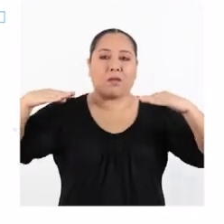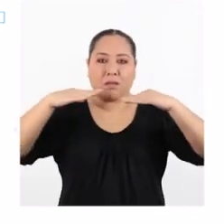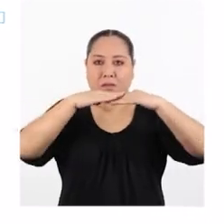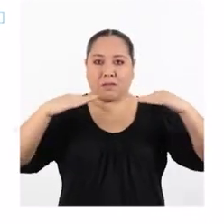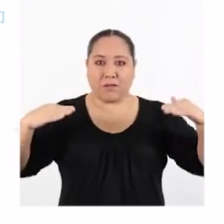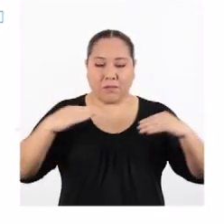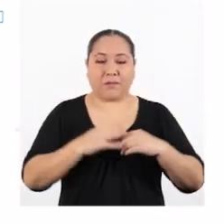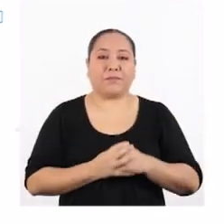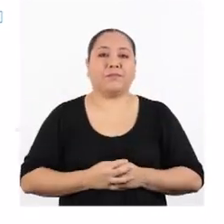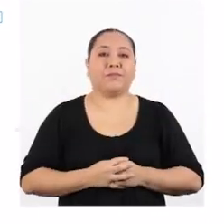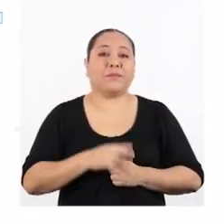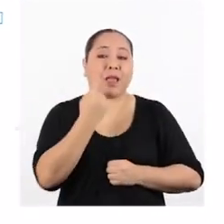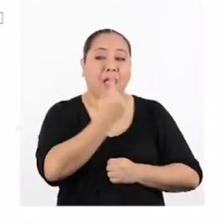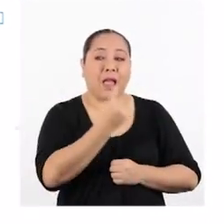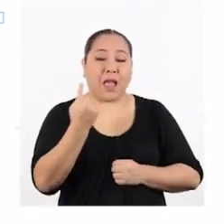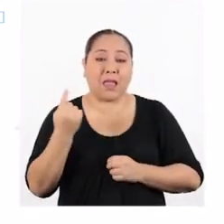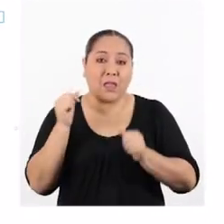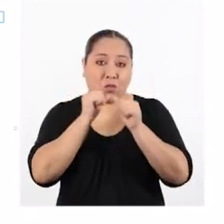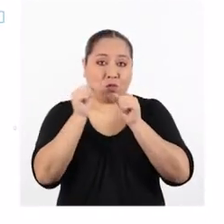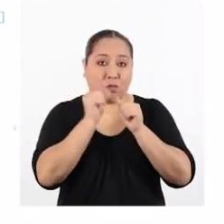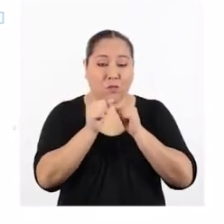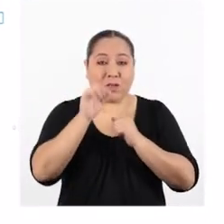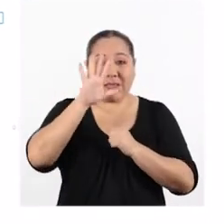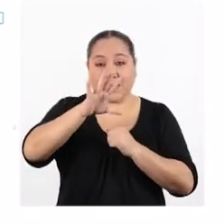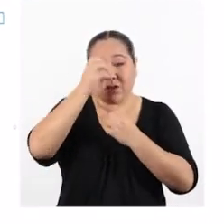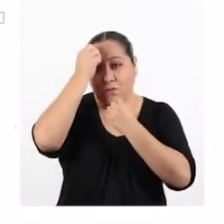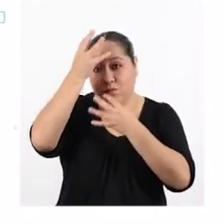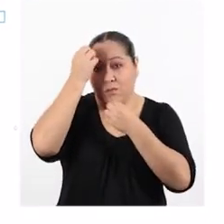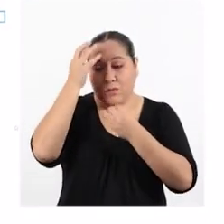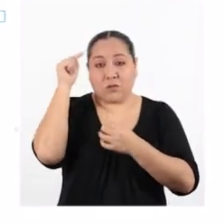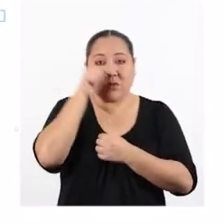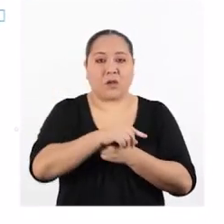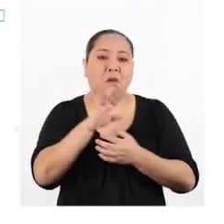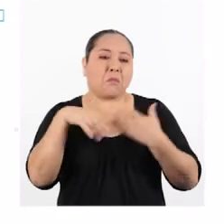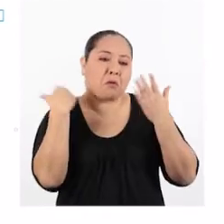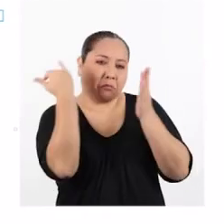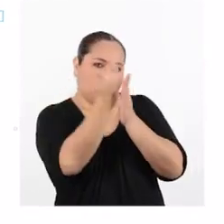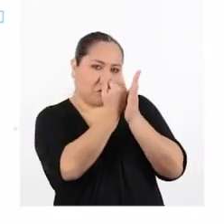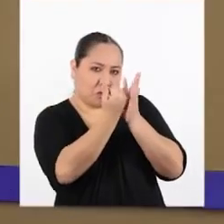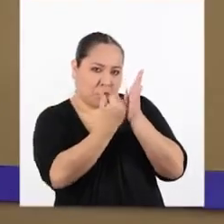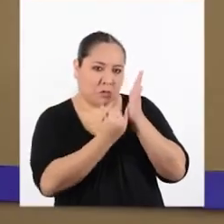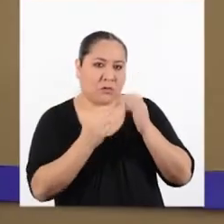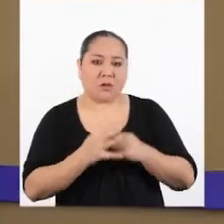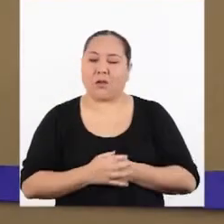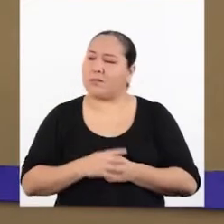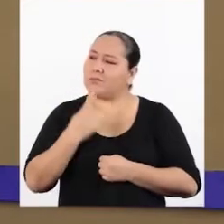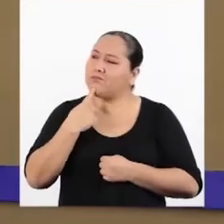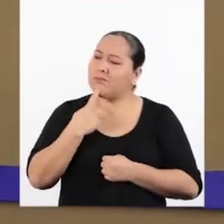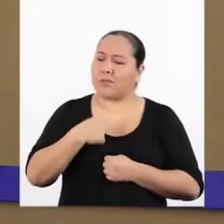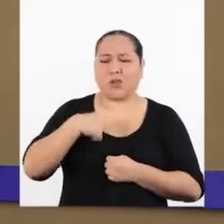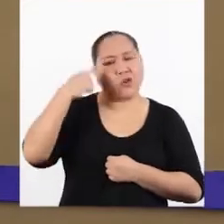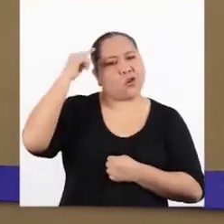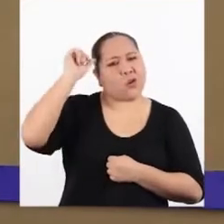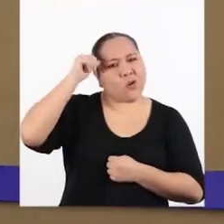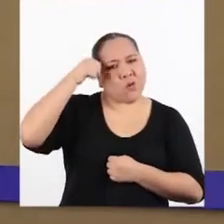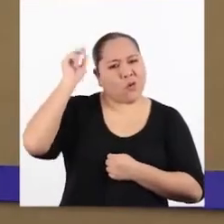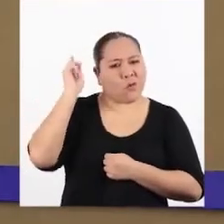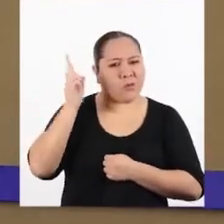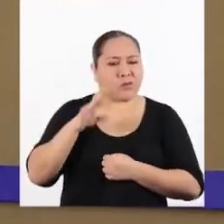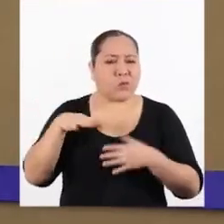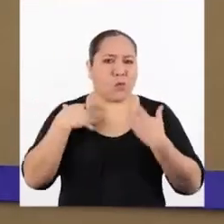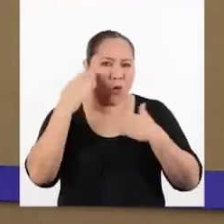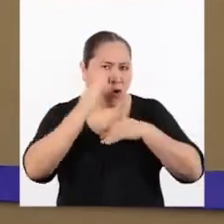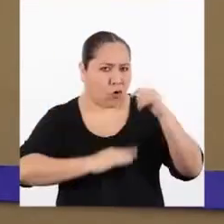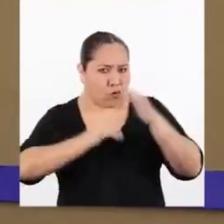inicial. Cada variable tiene cinco datos que pueden ser graficados. Por lo que recuerdo, profesor, se puede